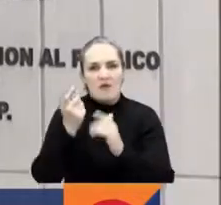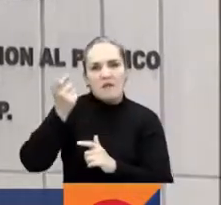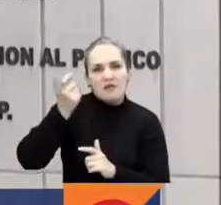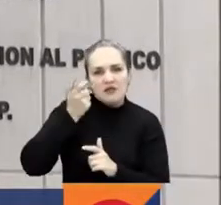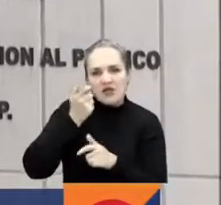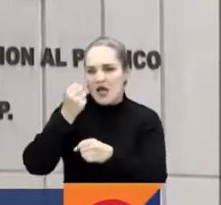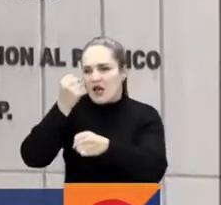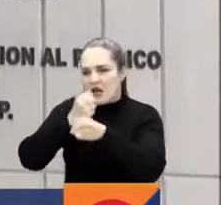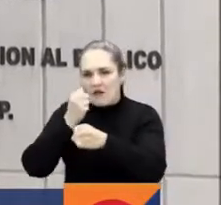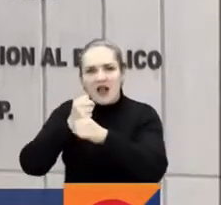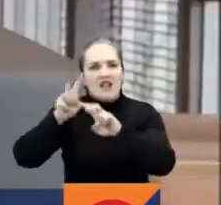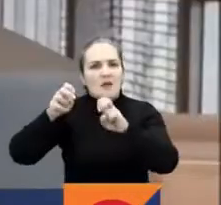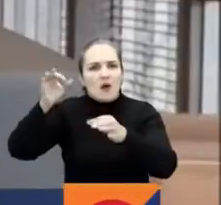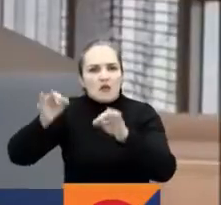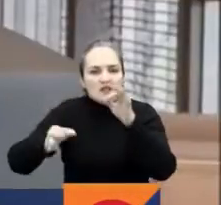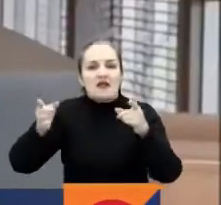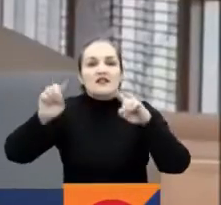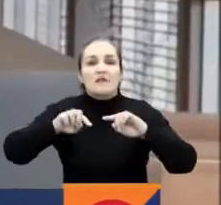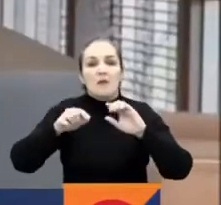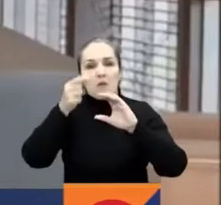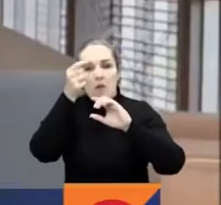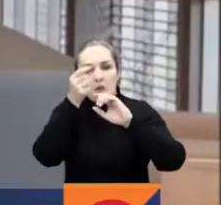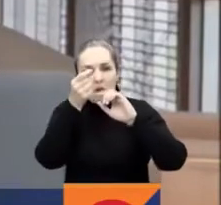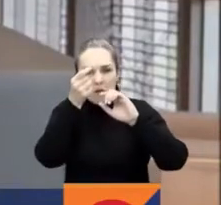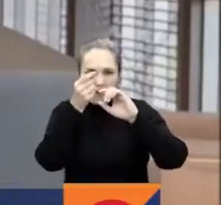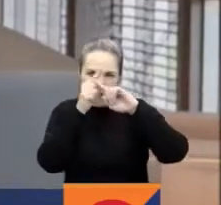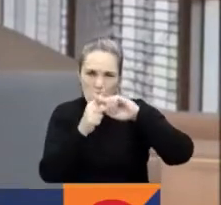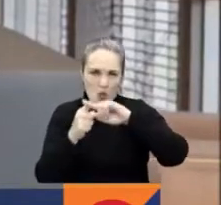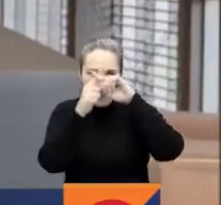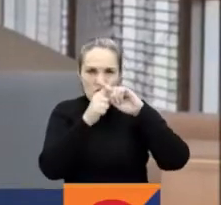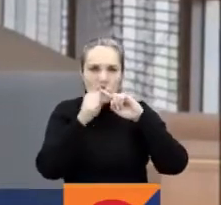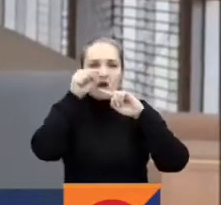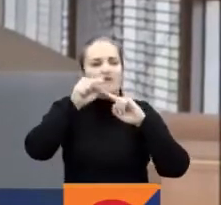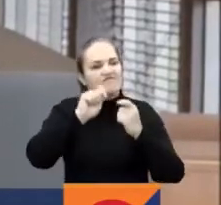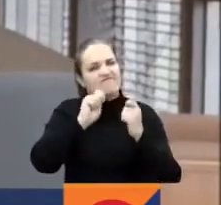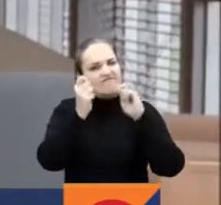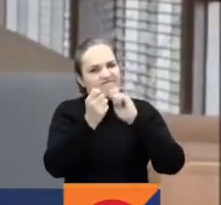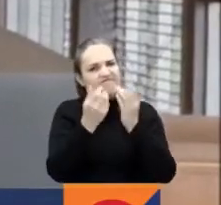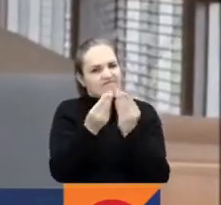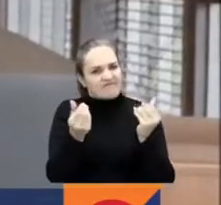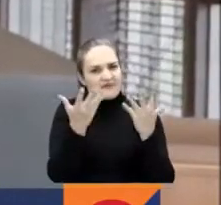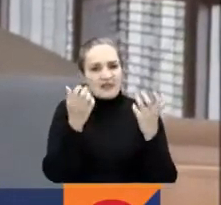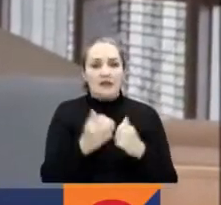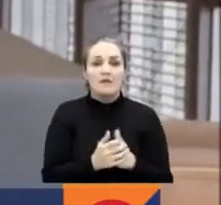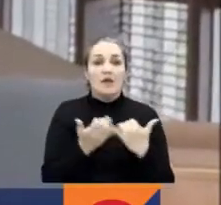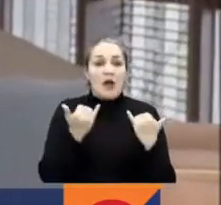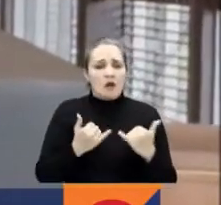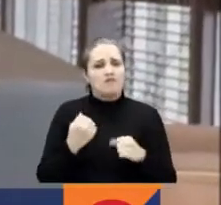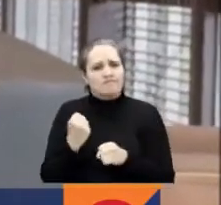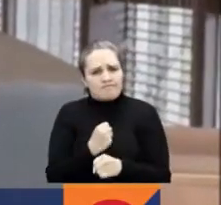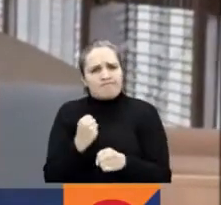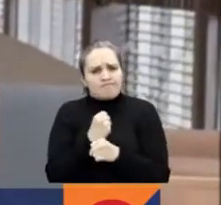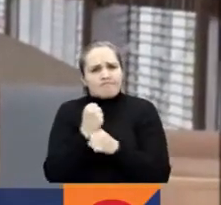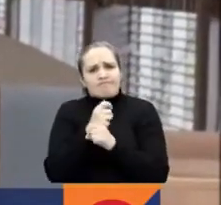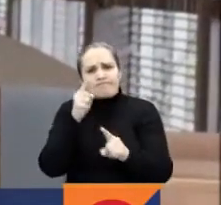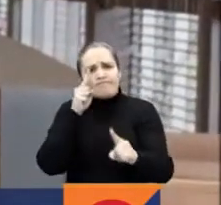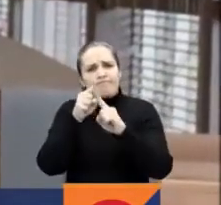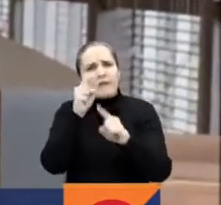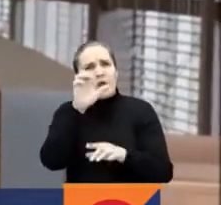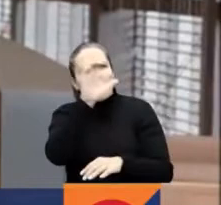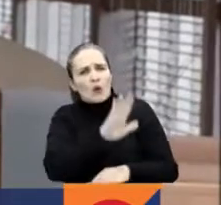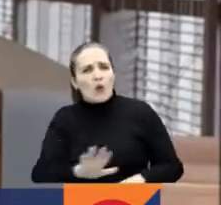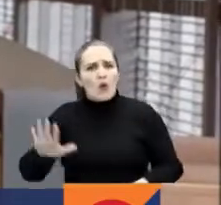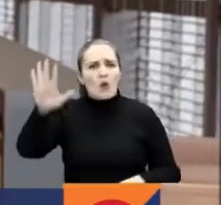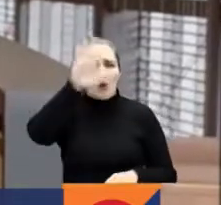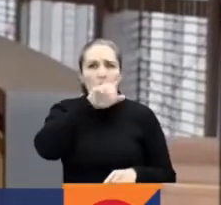eliminación de la Procuraduría. Vamos a trabajar por los derechos laborales en un país en el 45% de los ciudadanos están en